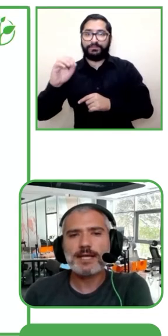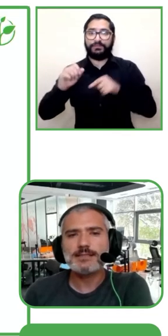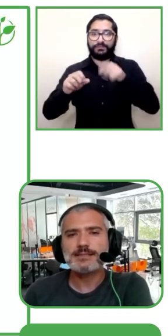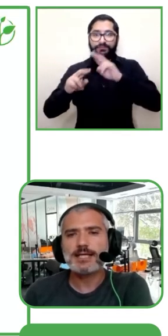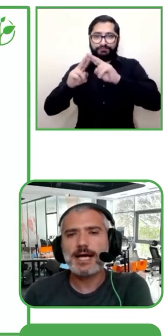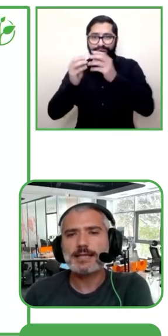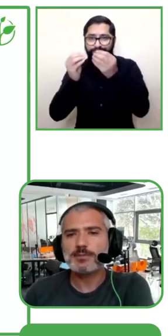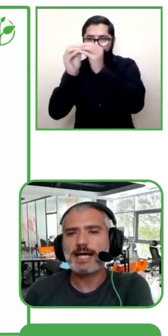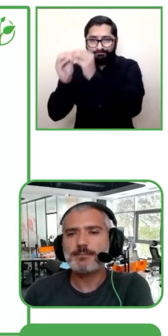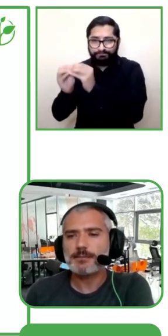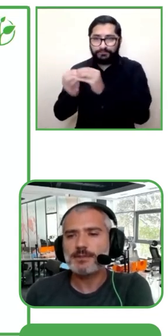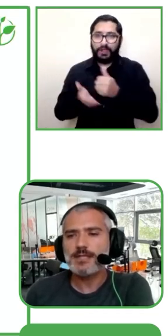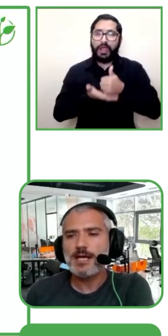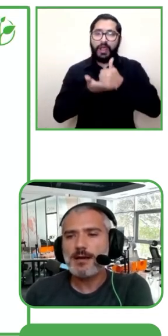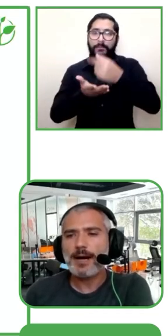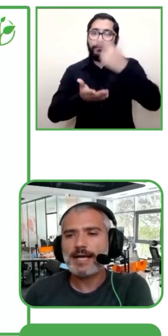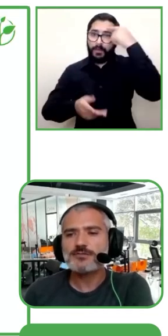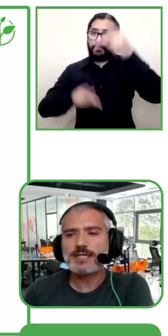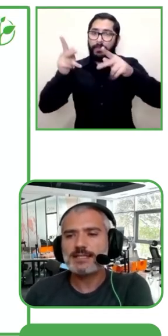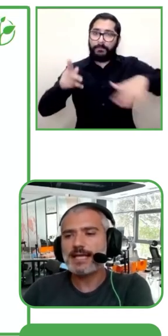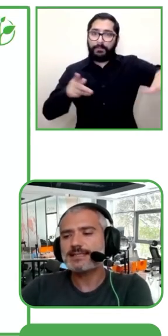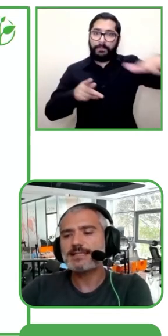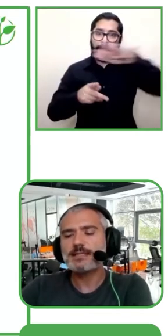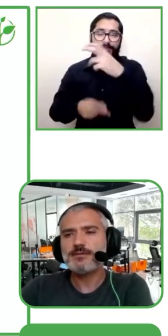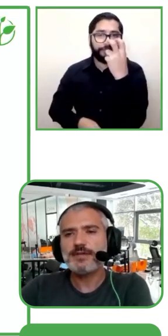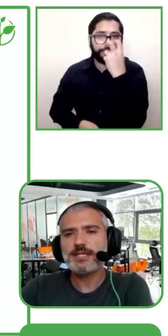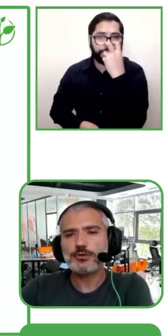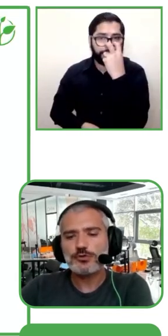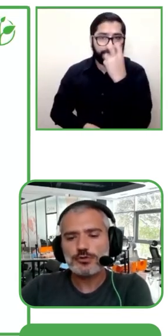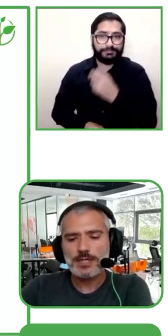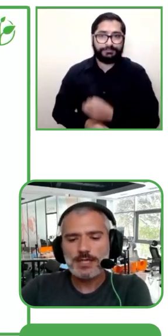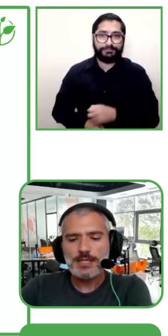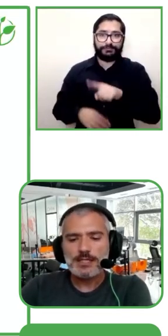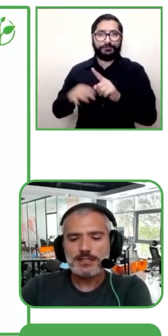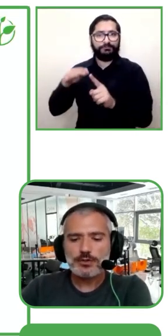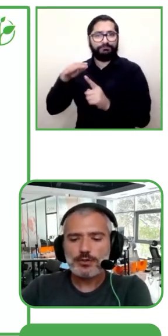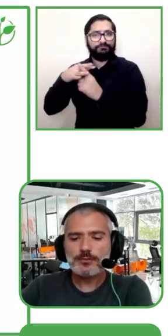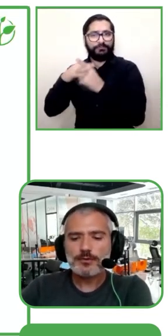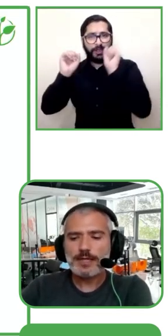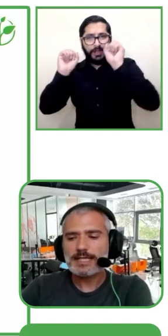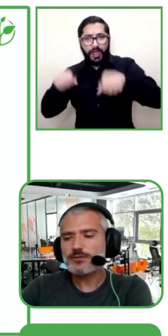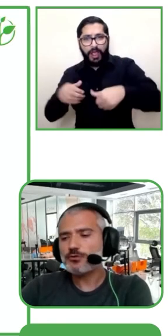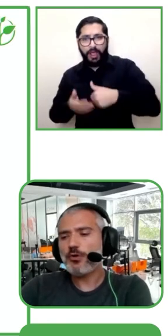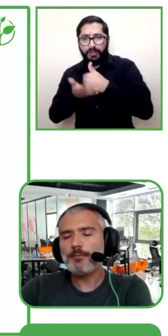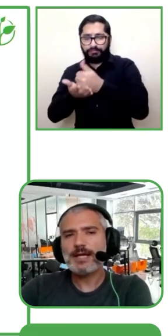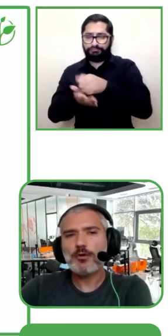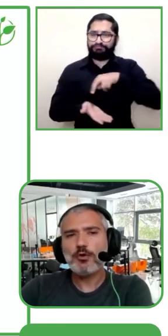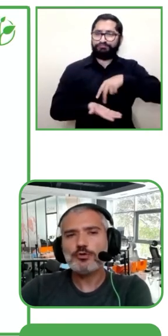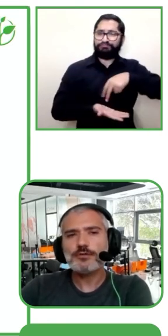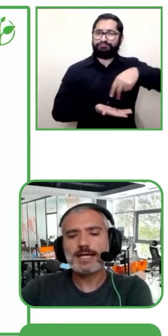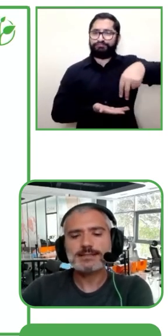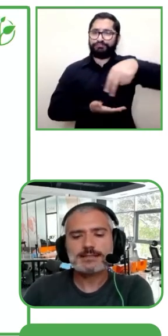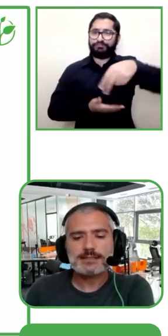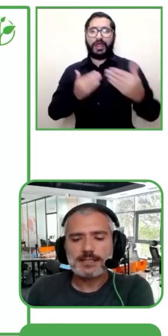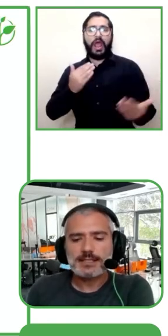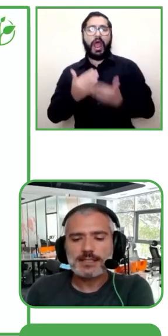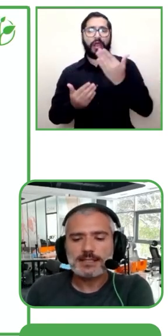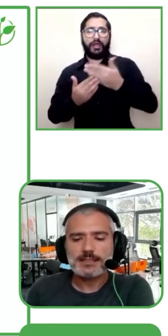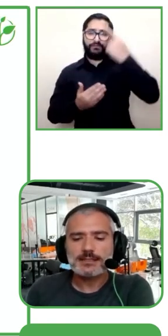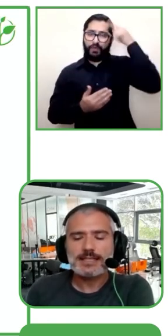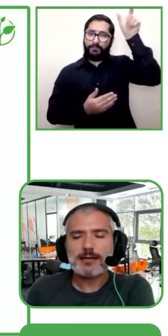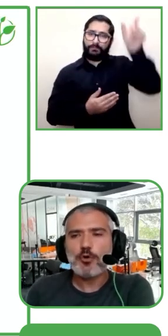la vida social y movilidad para las personas con discapacidad visual al crear lugares con